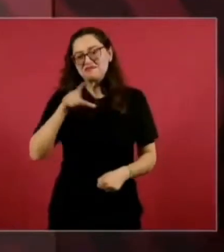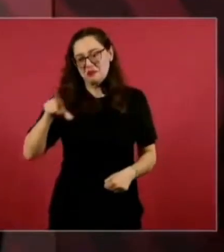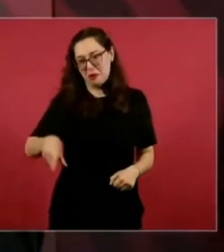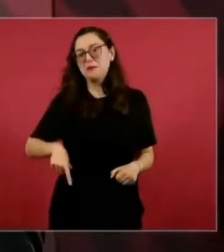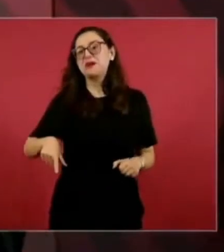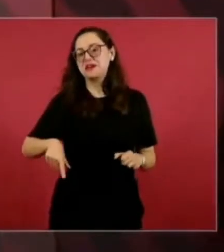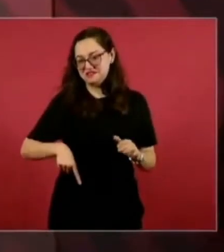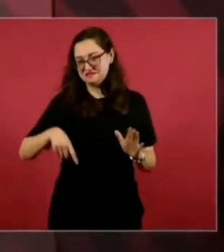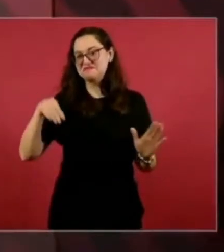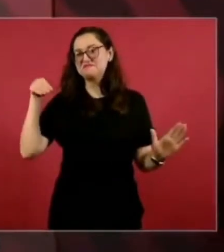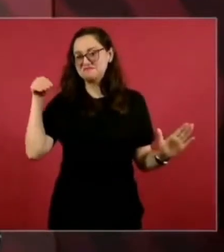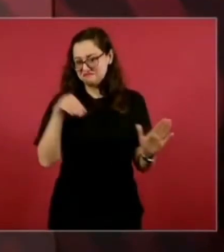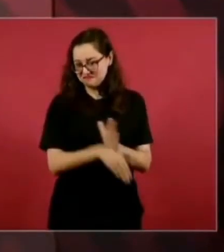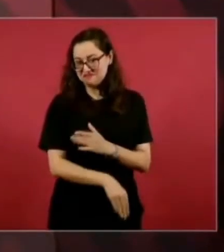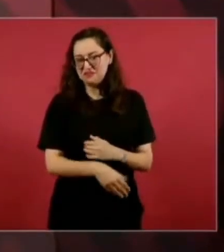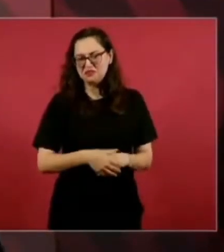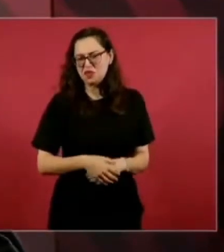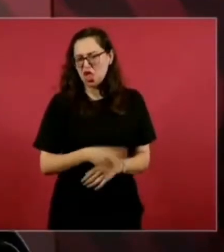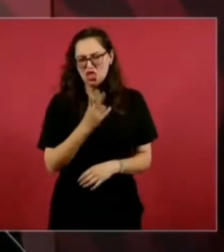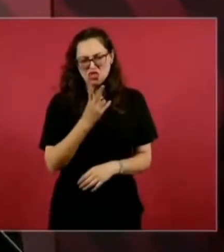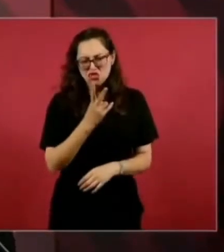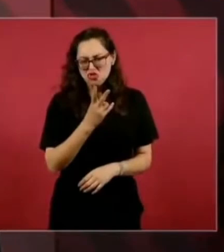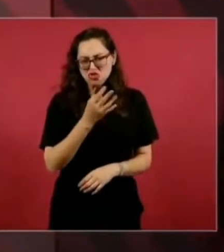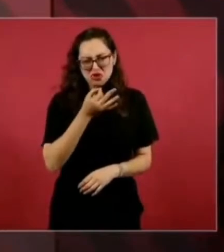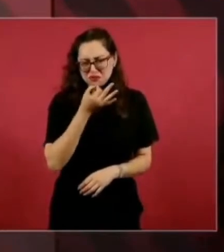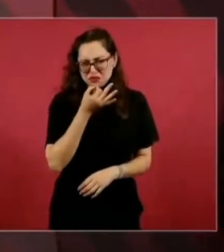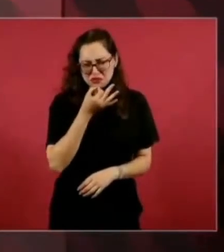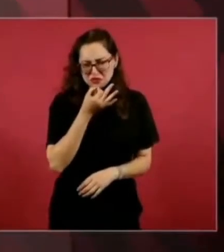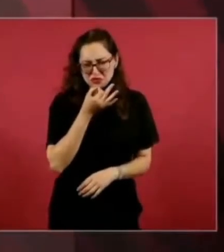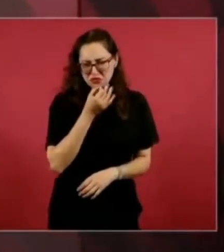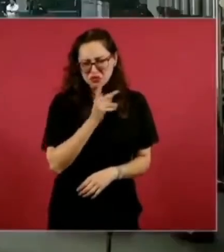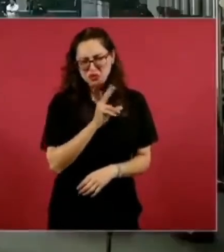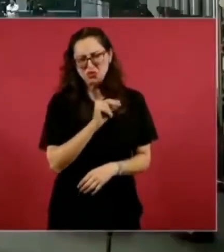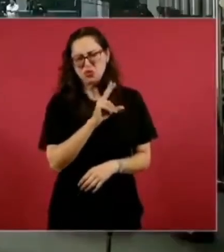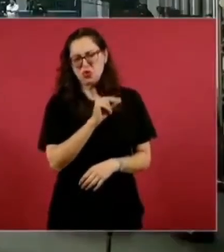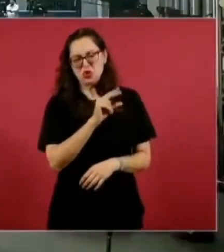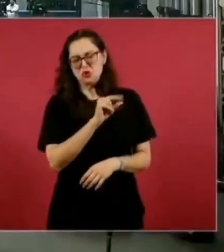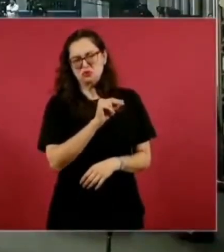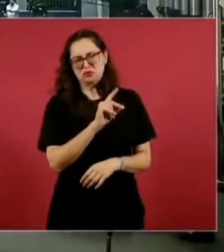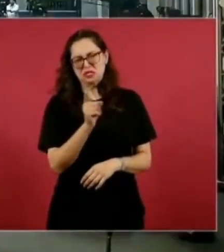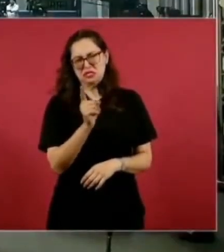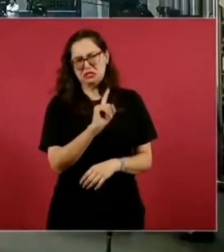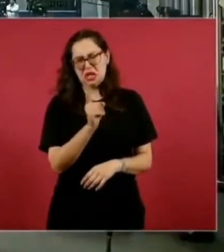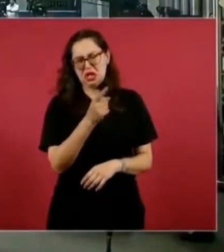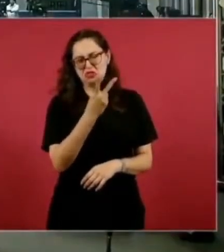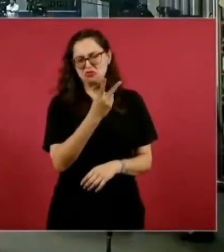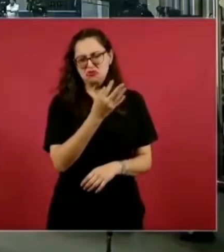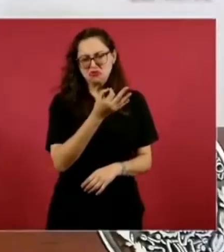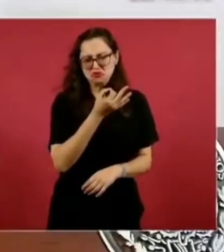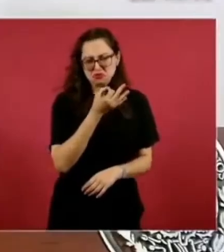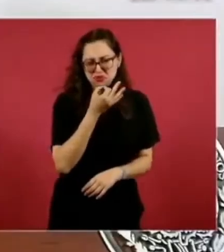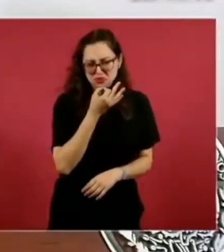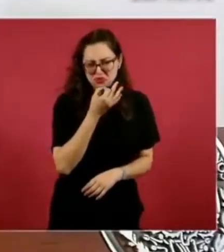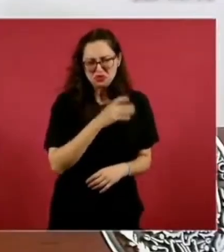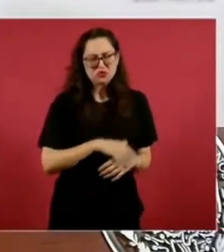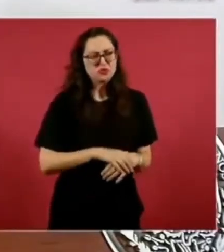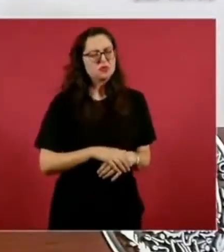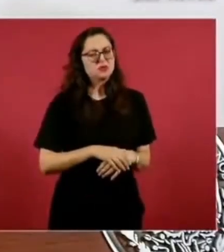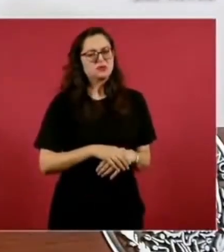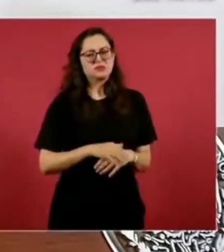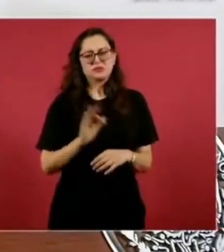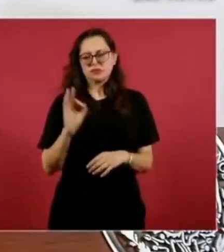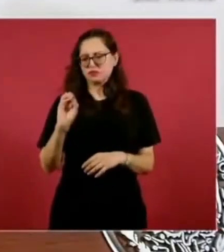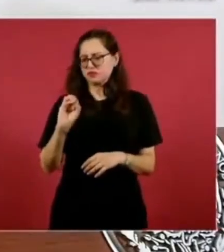Quizás no en dos minutos, ¿no? ¿Cuánto dijo? Dos minutos. Dos minutos, sí. ¿Cuánto decía Fox? Cinco minutos.